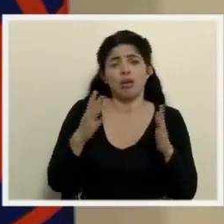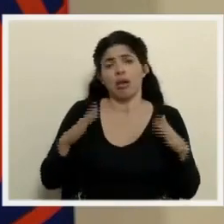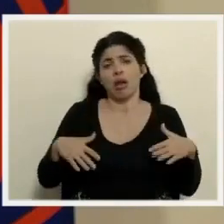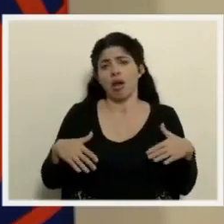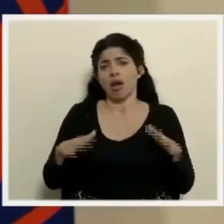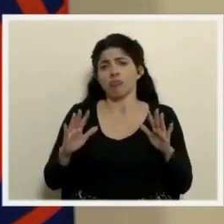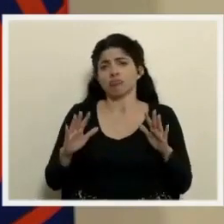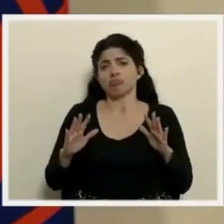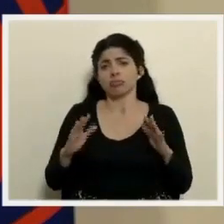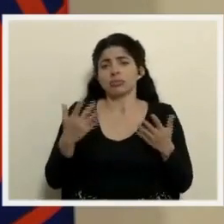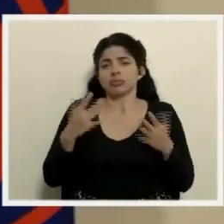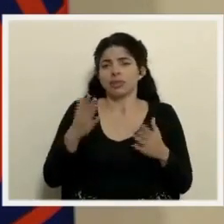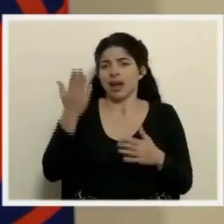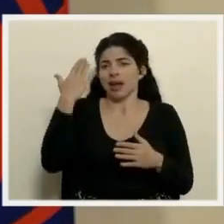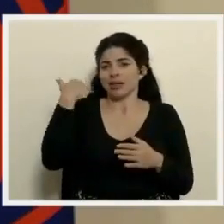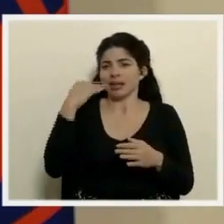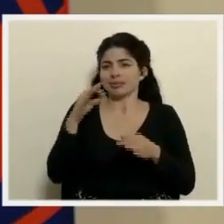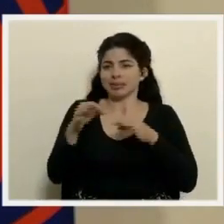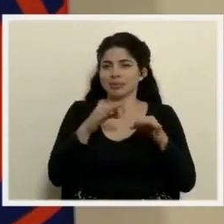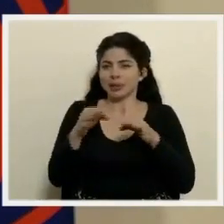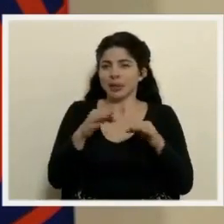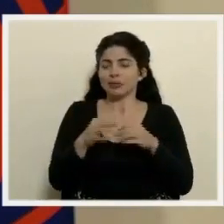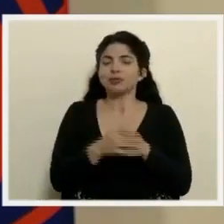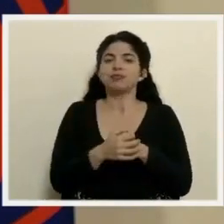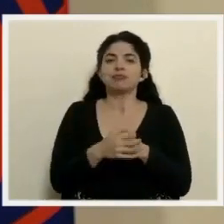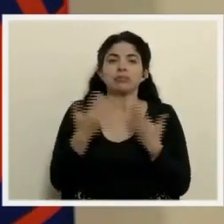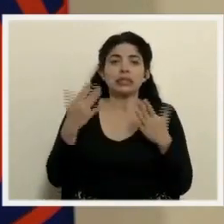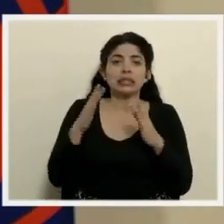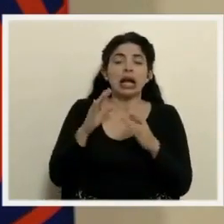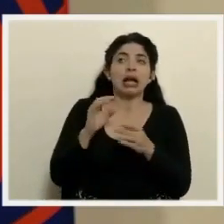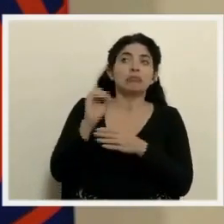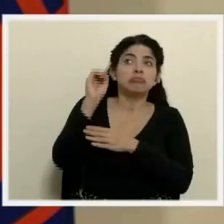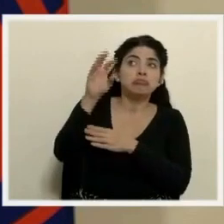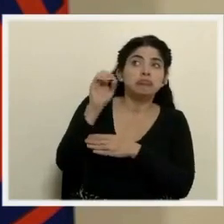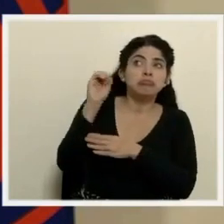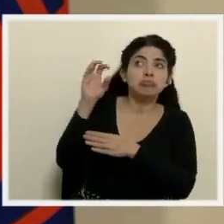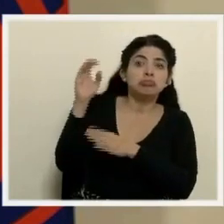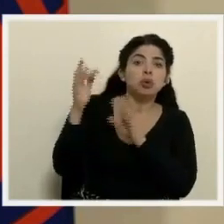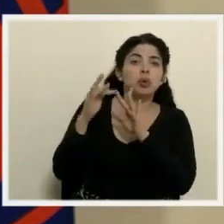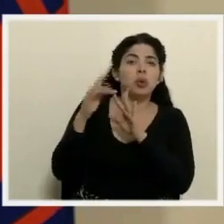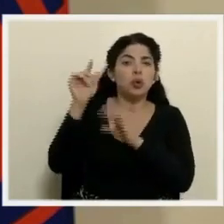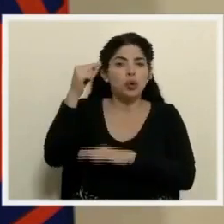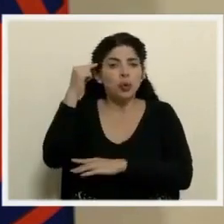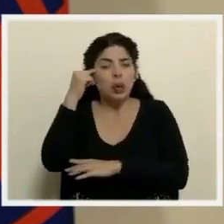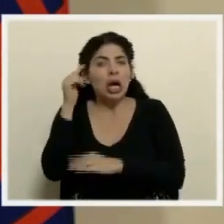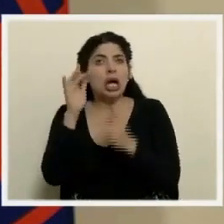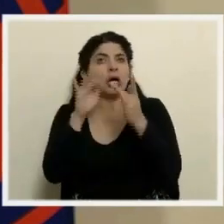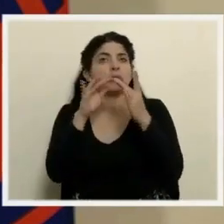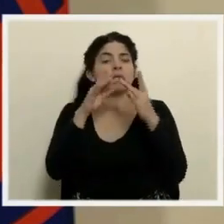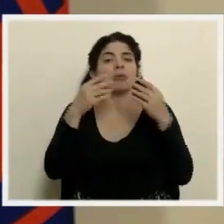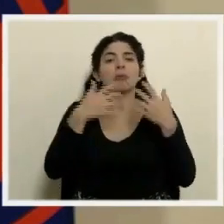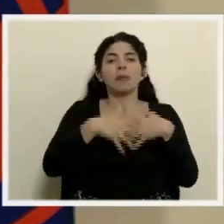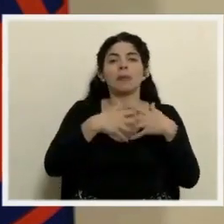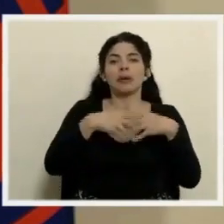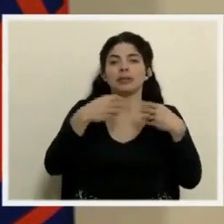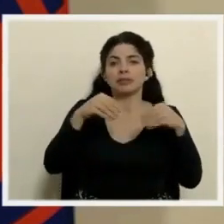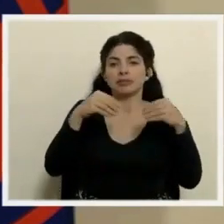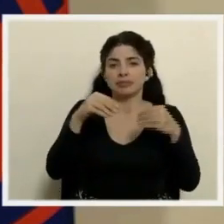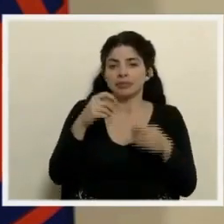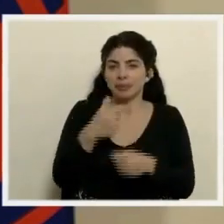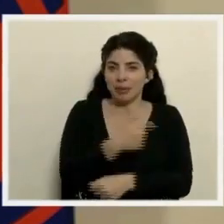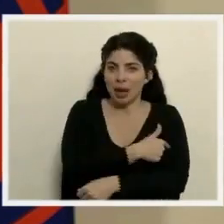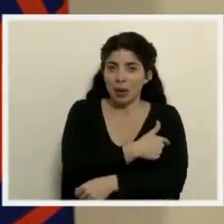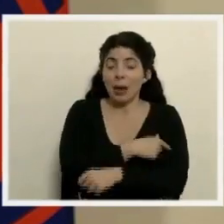identificado, como ya se ha hablado en otras oportunidades, se han hecho acercamientos con diferentes gobiernos, con diferentes farmacéuticas, pero la